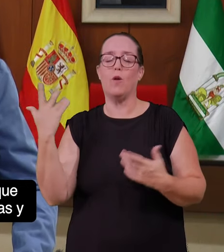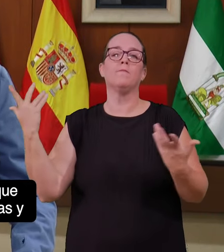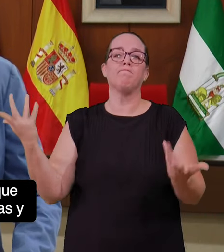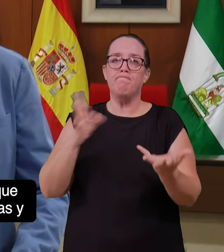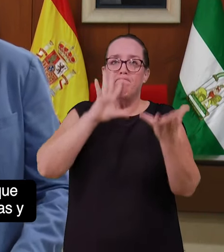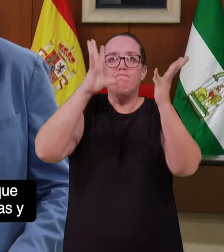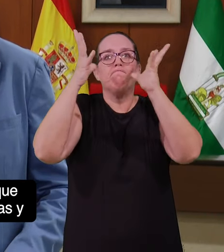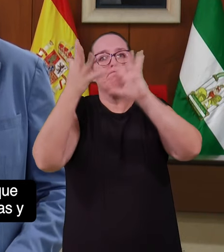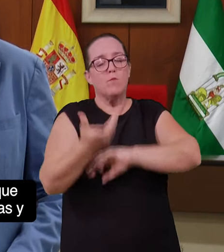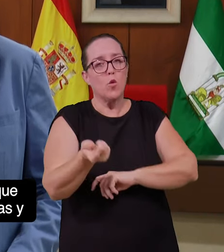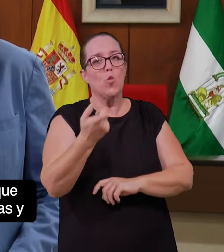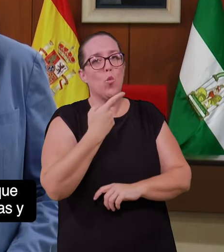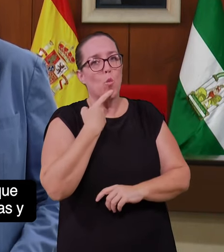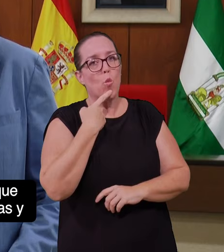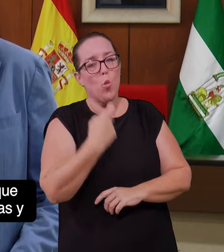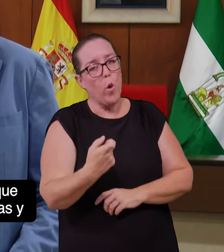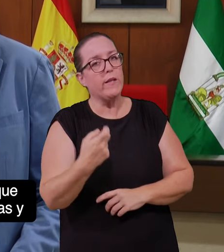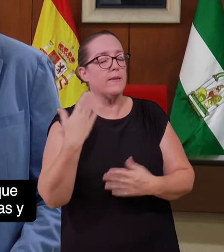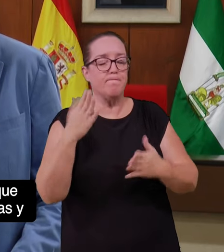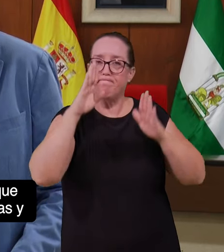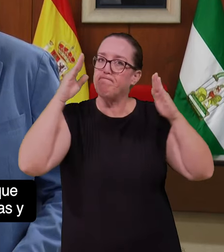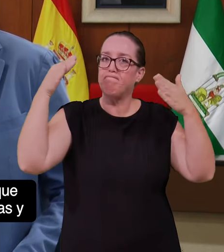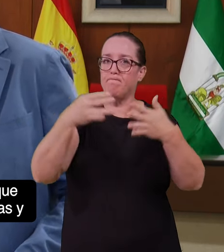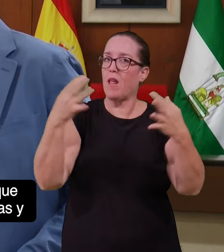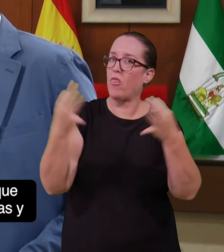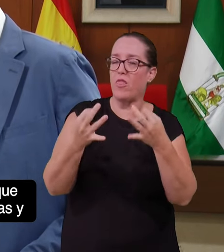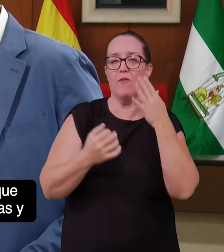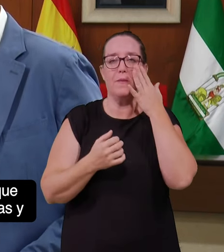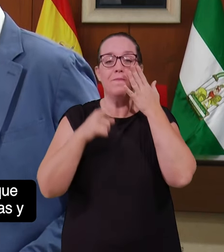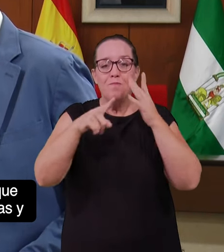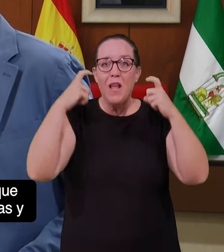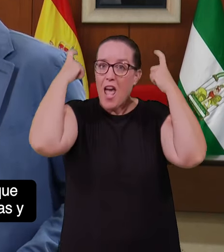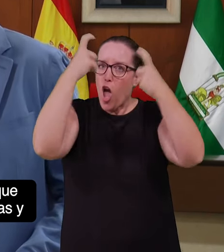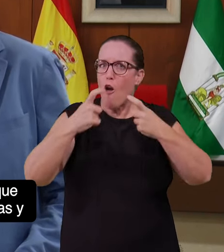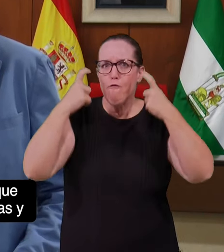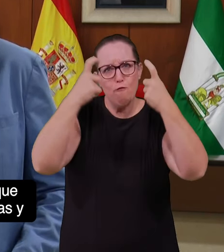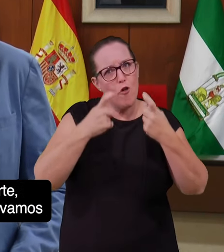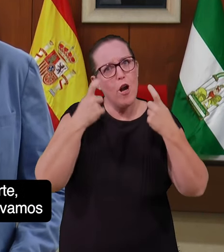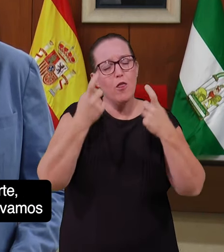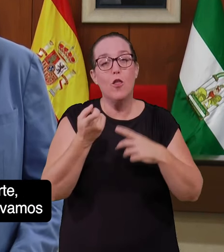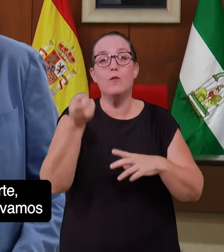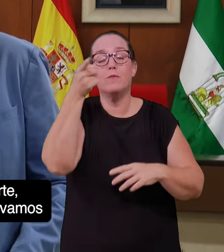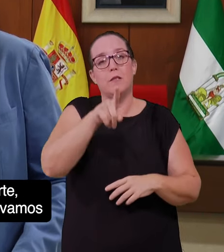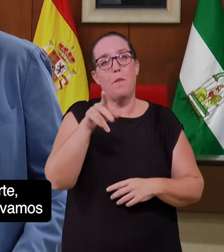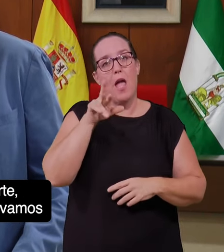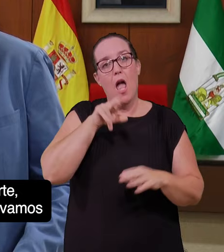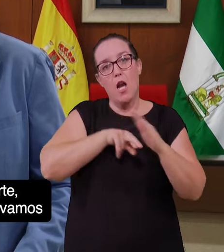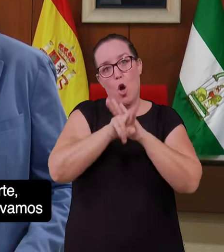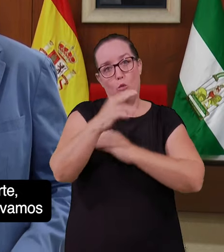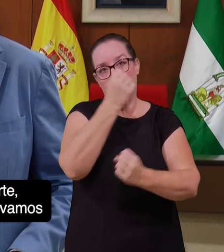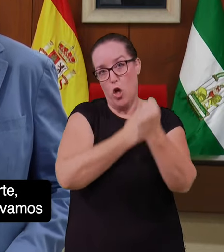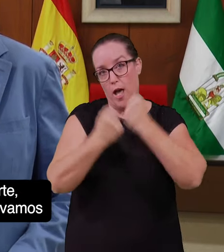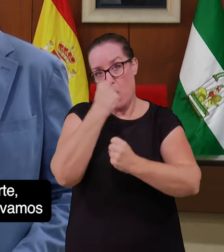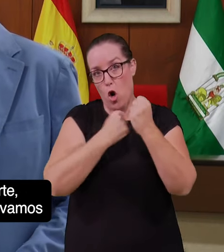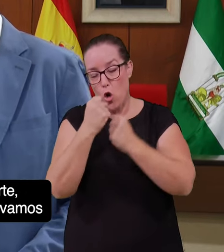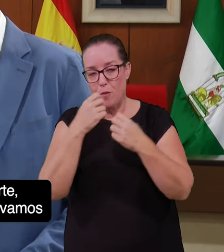implica que las actuaciones que tenemos que llevar a cabo son ambiciosas, son costosas y requieren una dedicación,